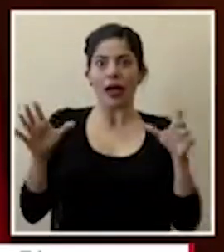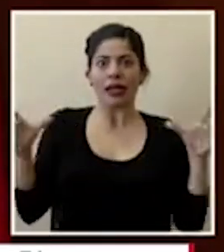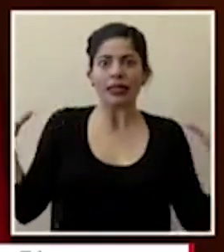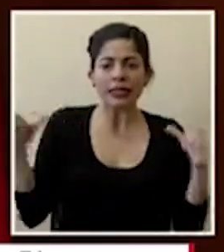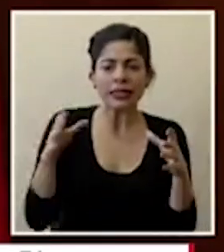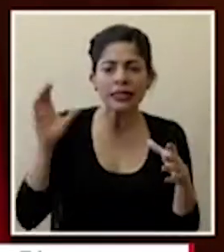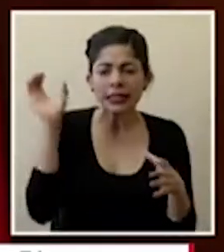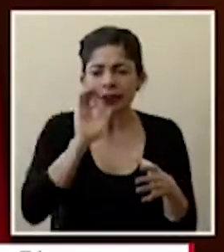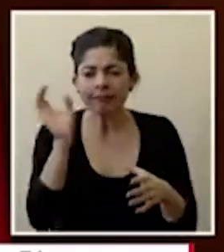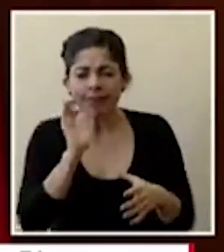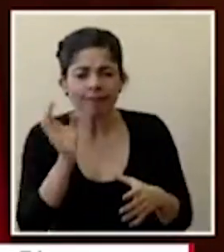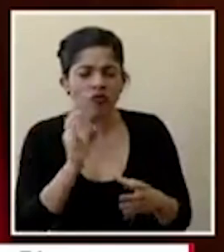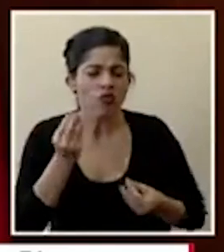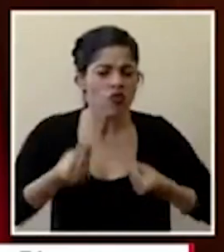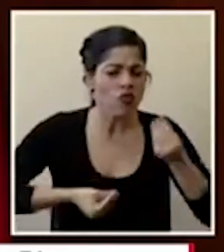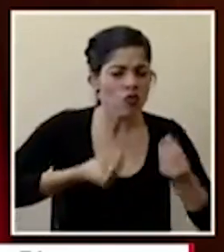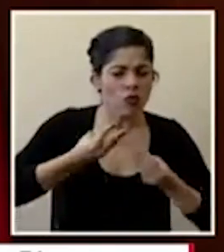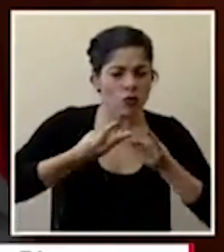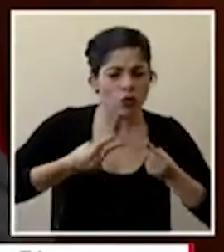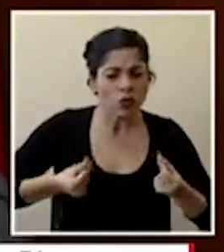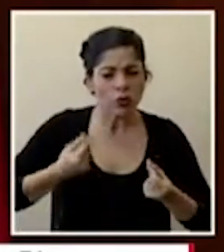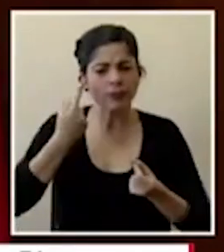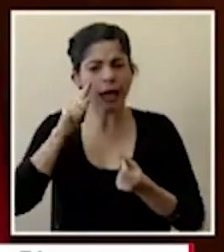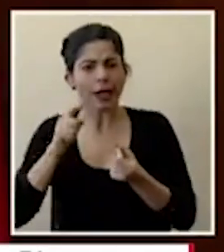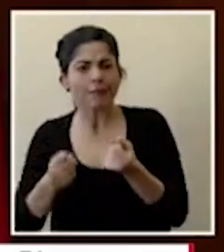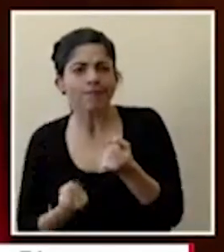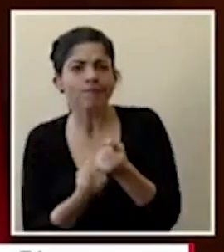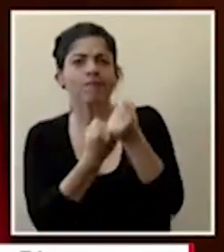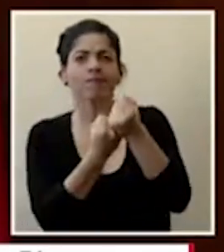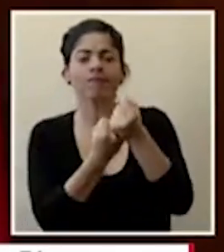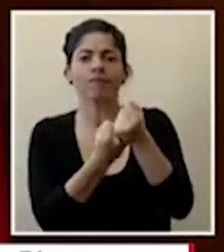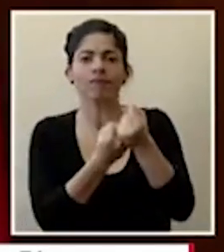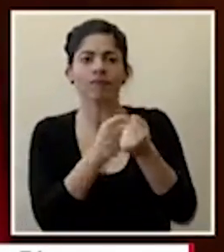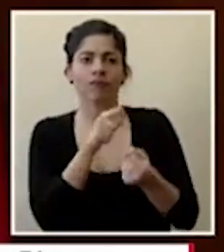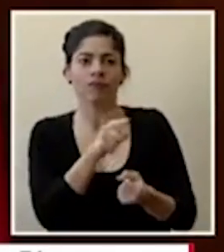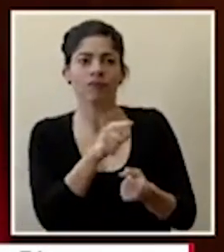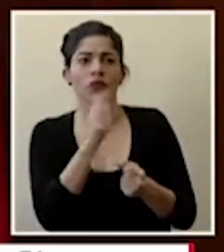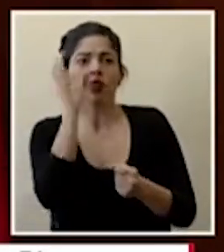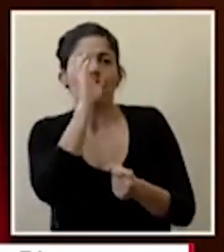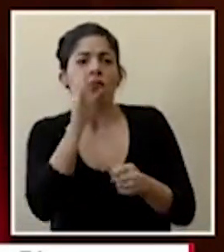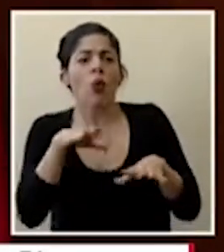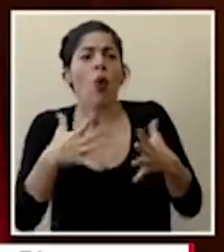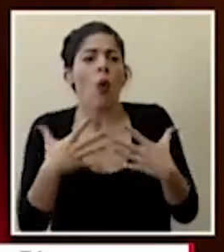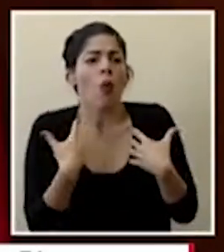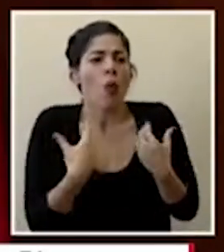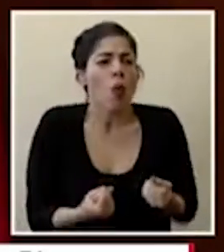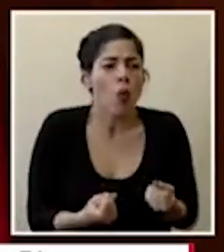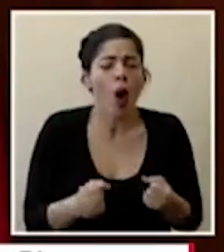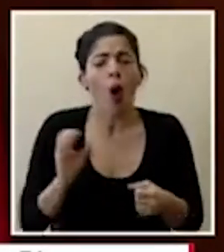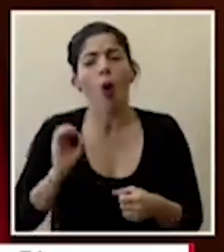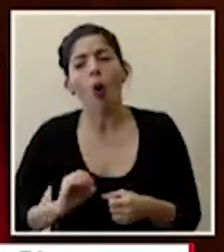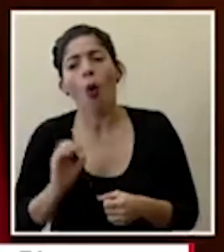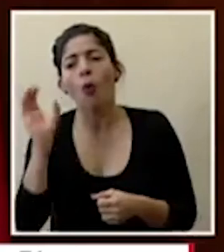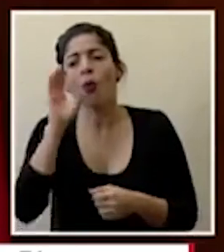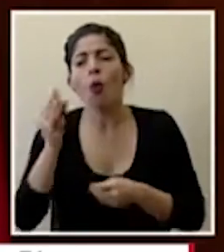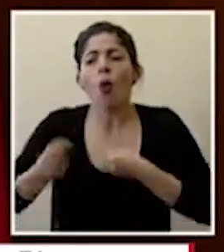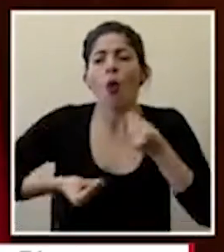soluciones que aporten al desarrollo de una cura o tratamiento de esta